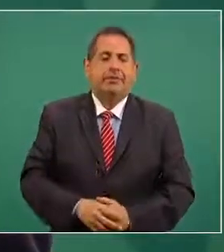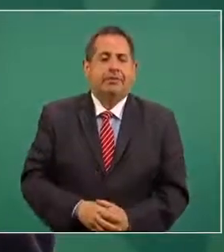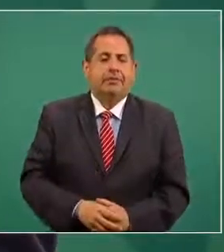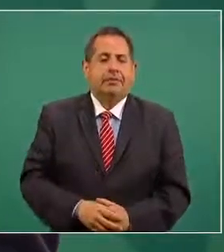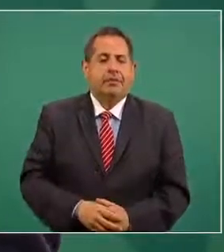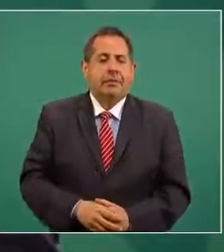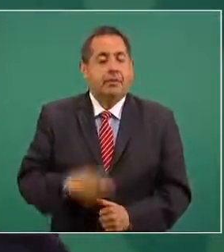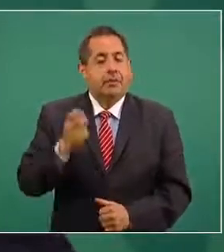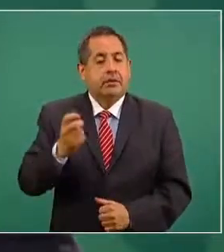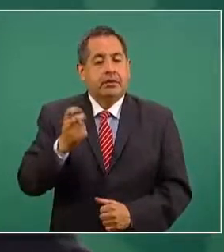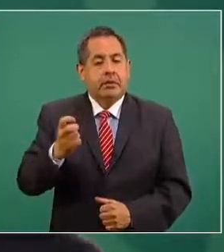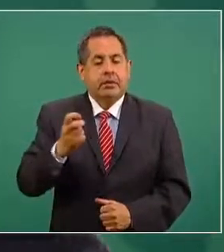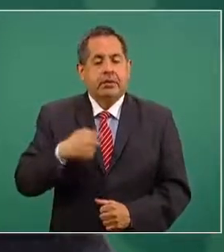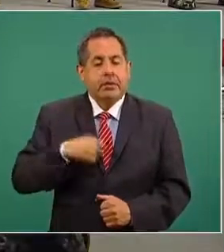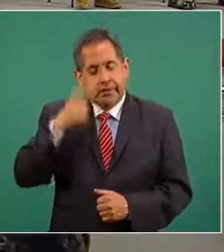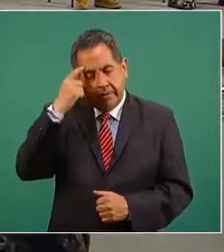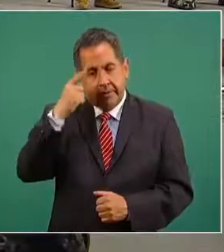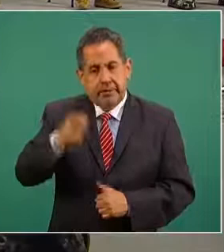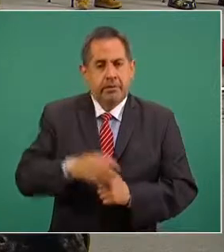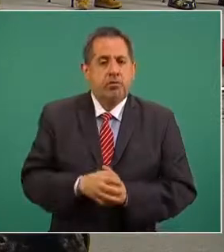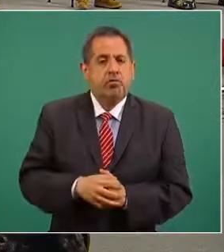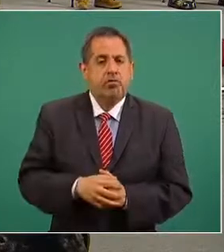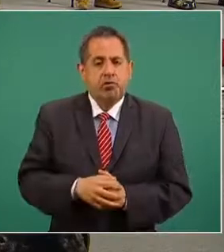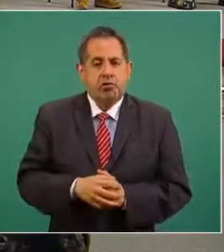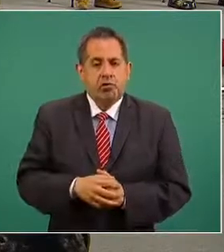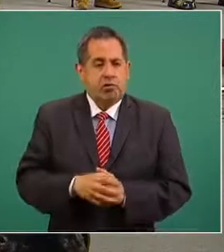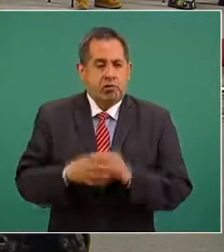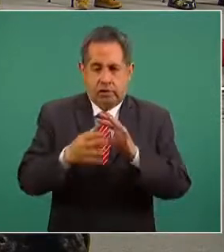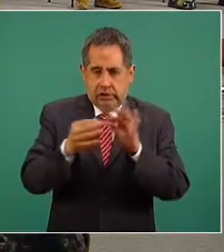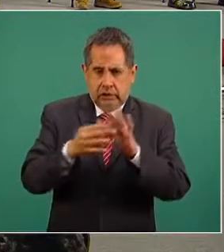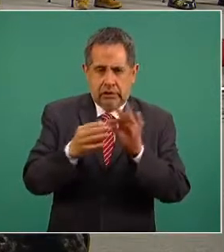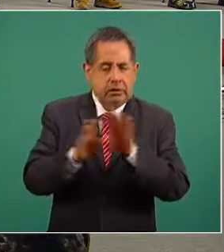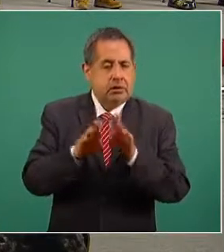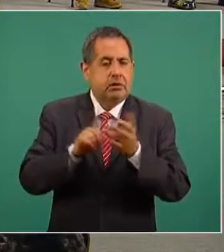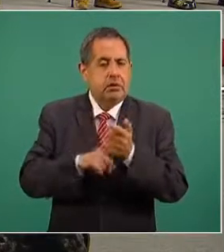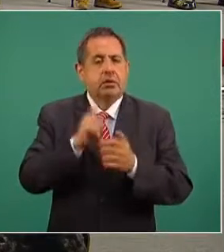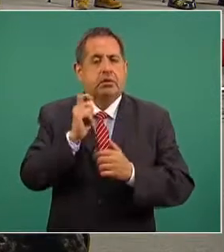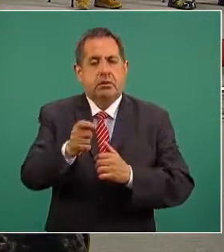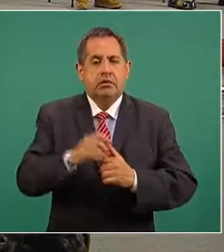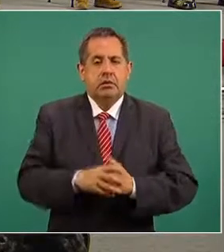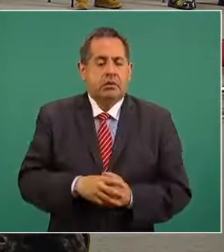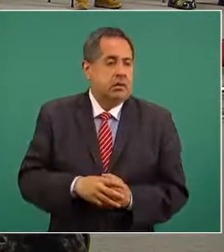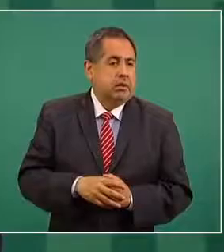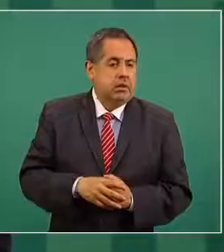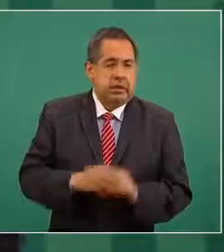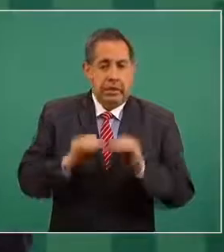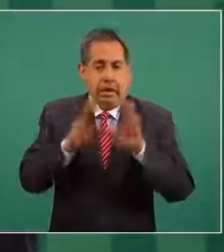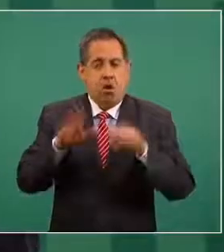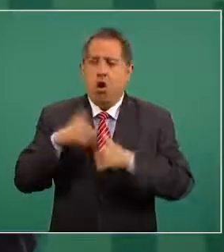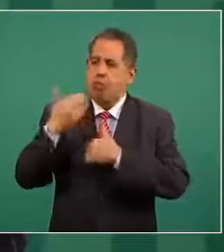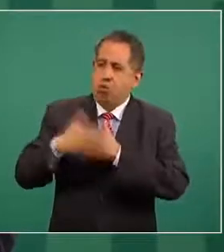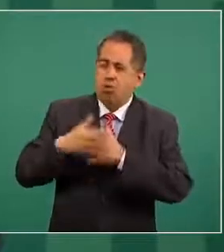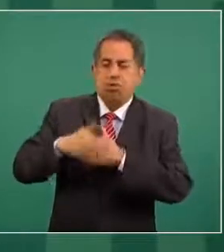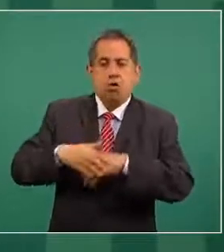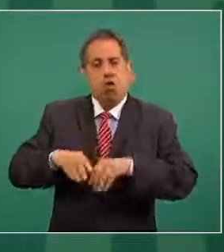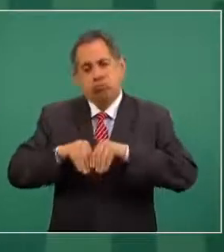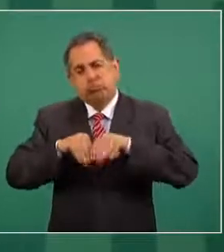esta es la conclusión a la que se llega. Vamos a hacer del conocimiento, por supuesto, en su momento,